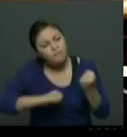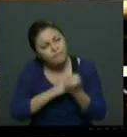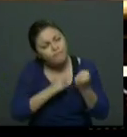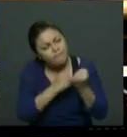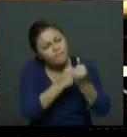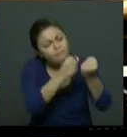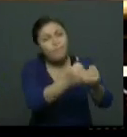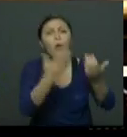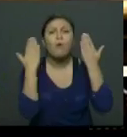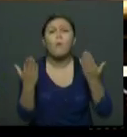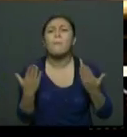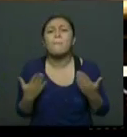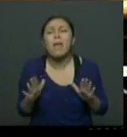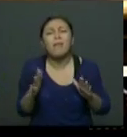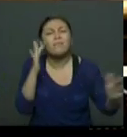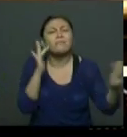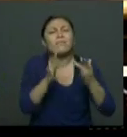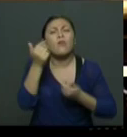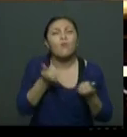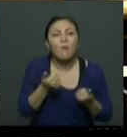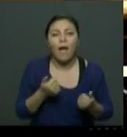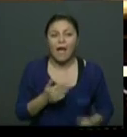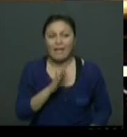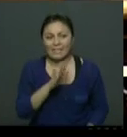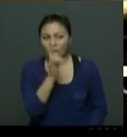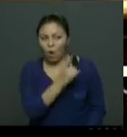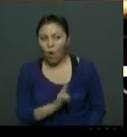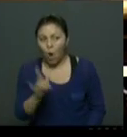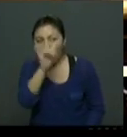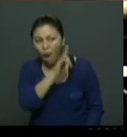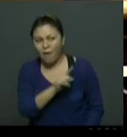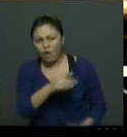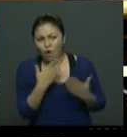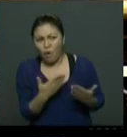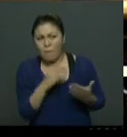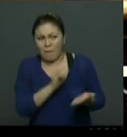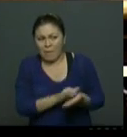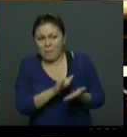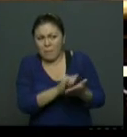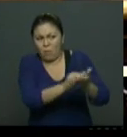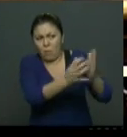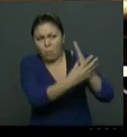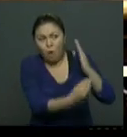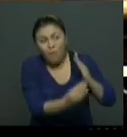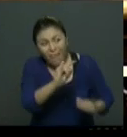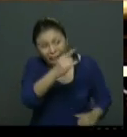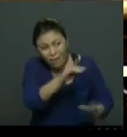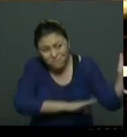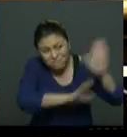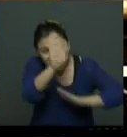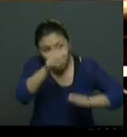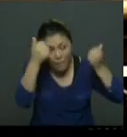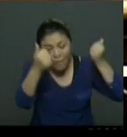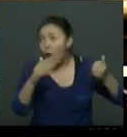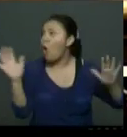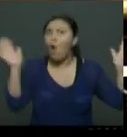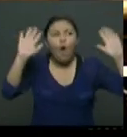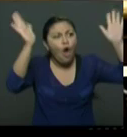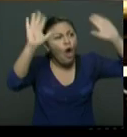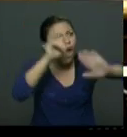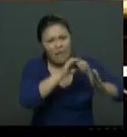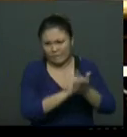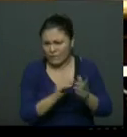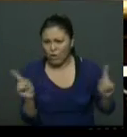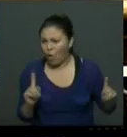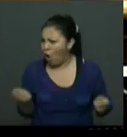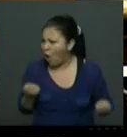no son otra cosa que la manera de mantener a la gente en la pobreza para evitar que esas personas salgan de la misma y así poder controlarlo